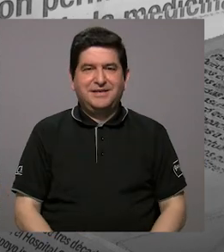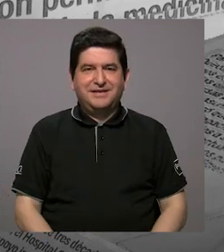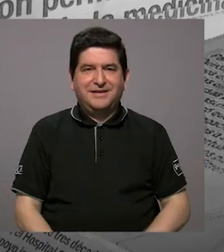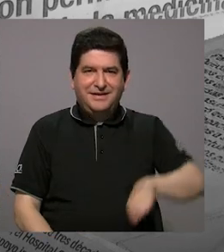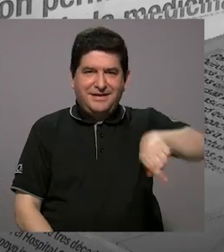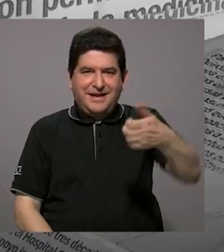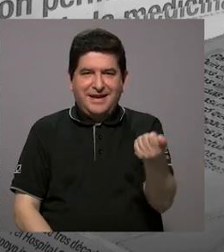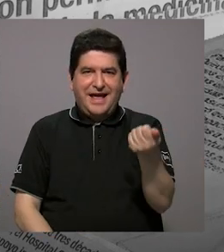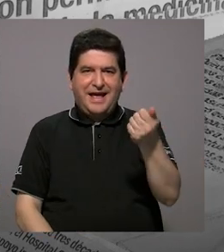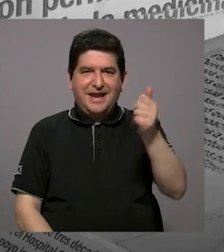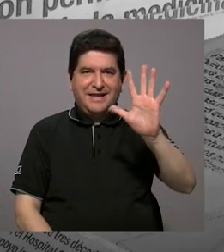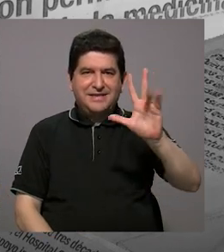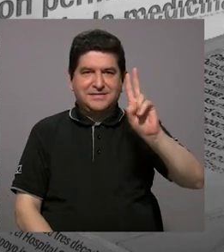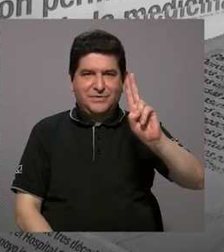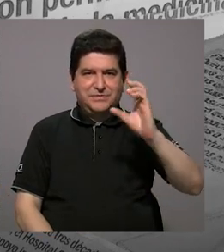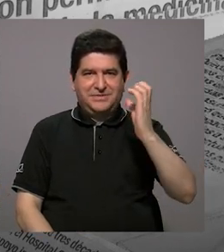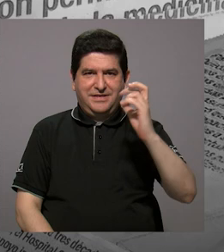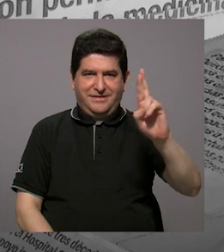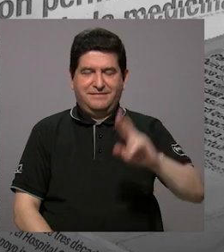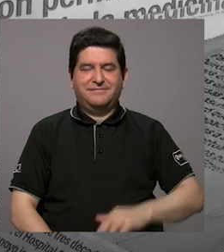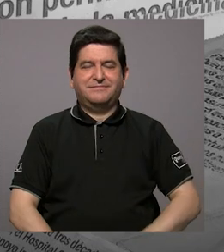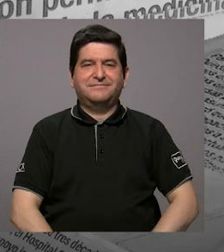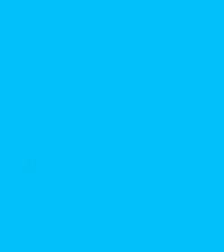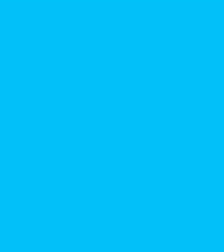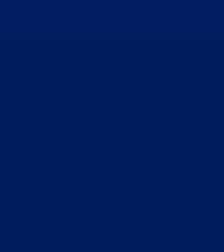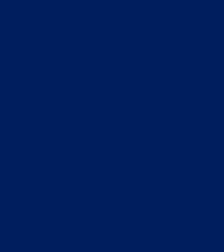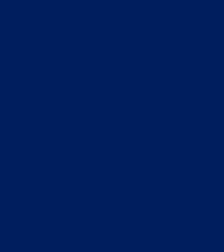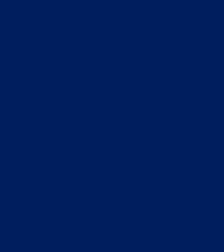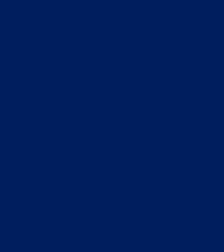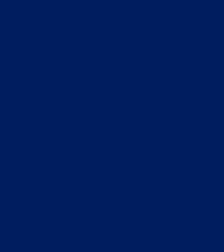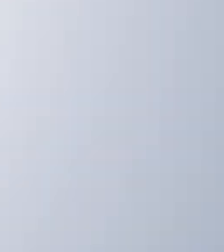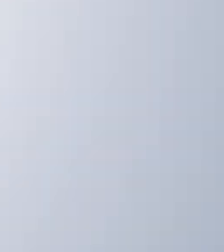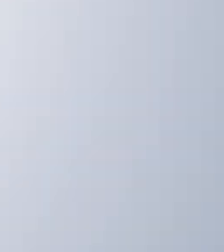y continúen con Canal 15 UCR.